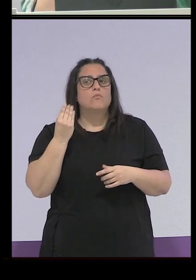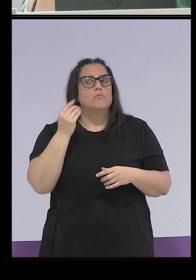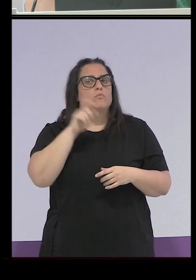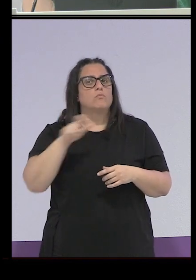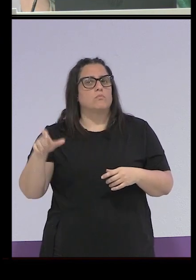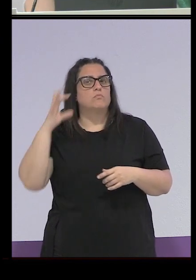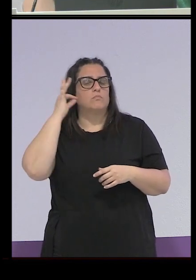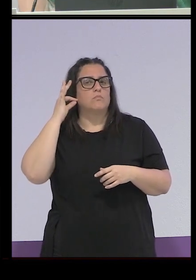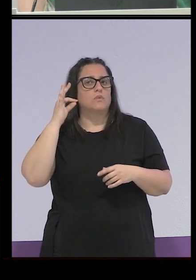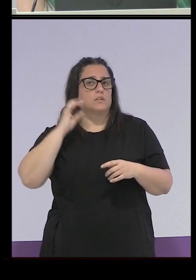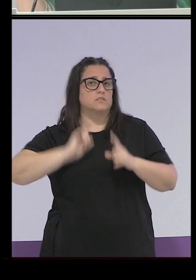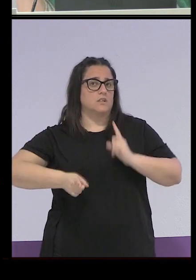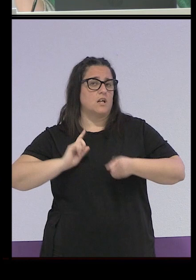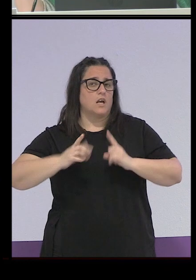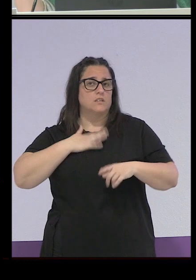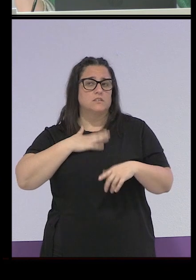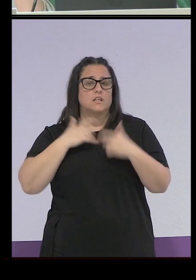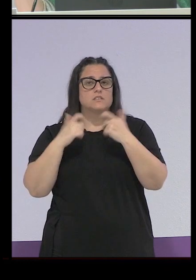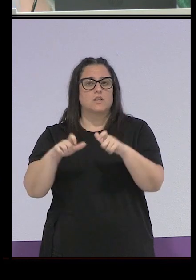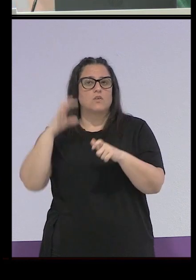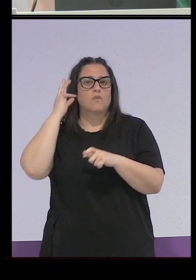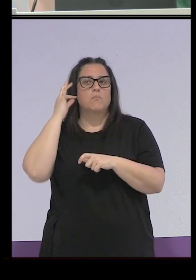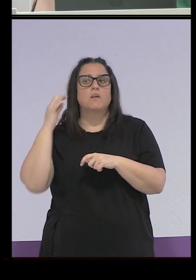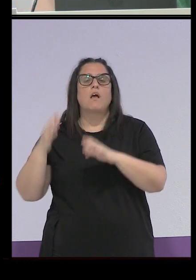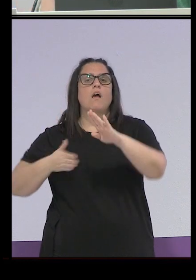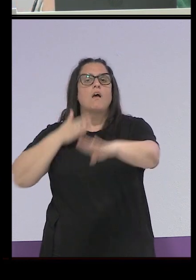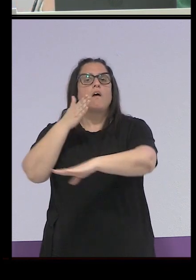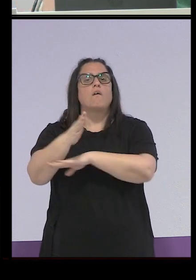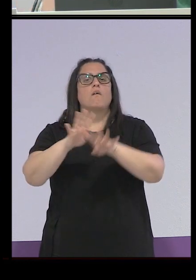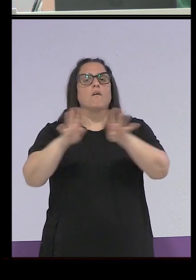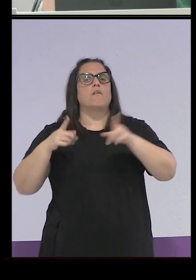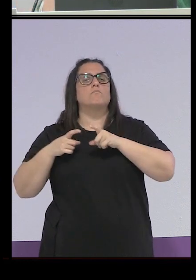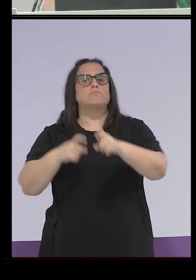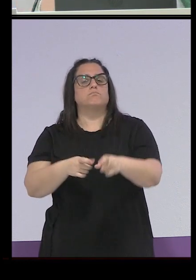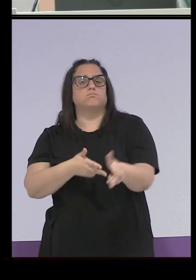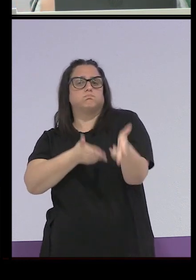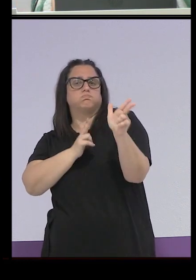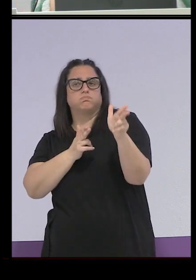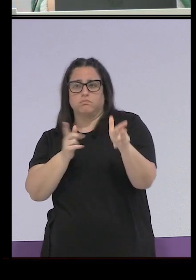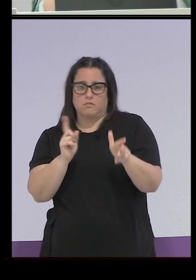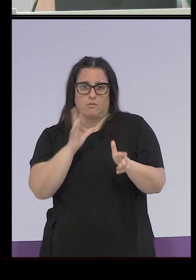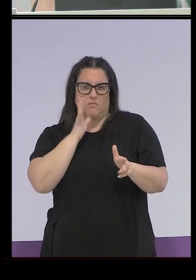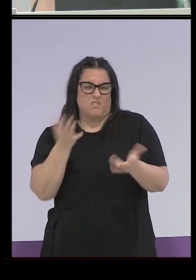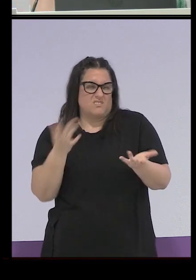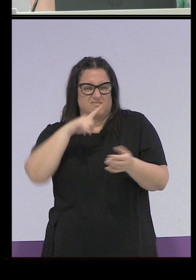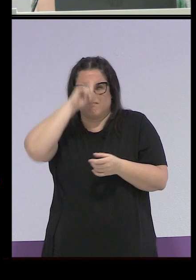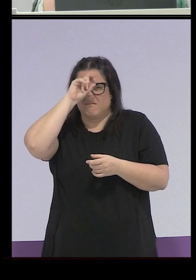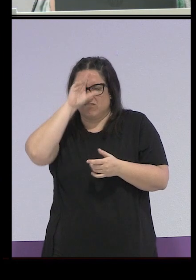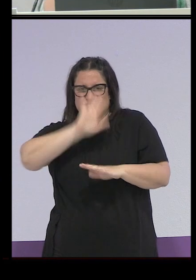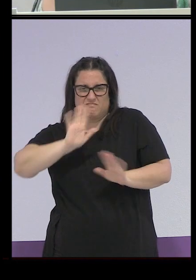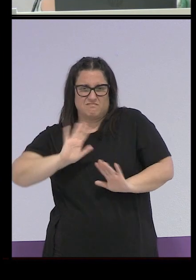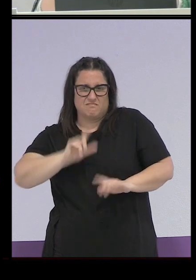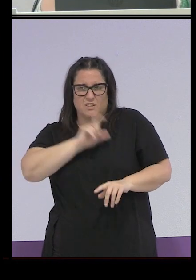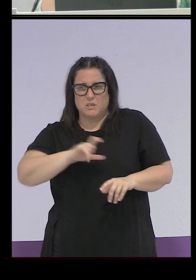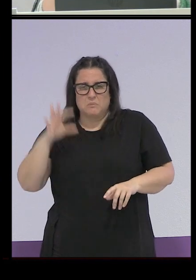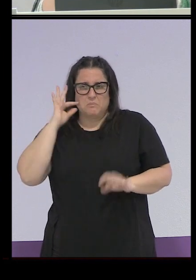sección femenina después, que ellas no fueron al frente con el fusín, ¿no?, que aquella horterada, ¿no?, que no respondía para nada con lo que se esperaba de